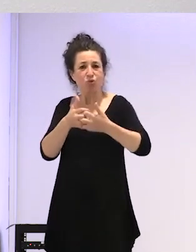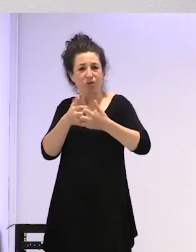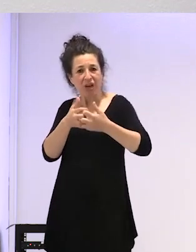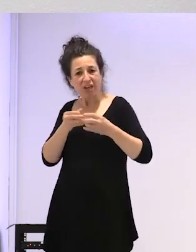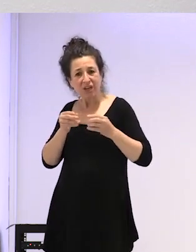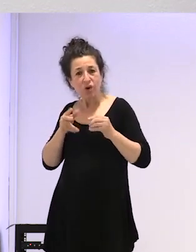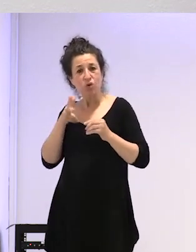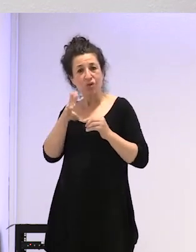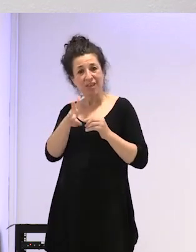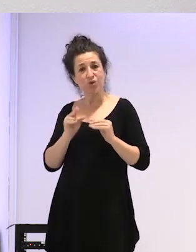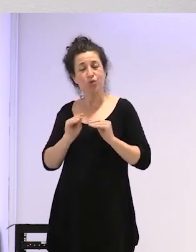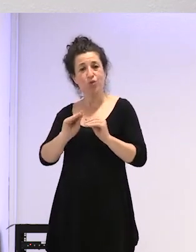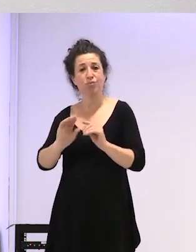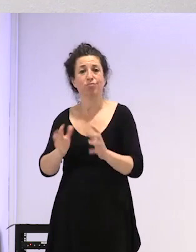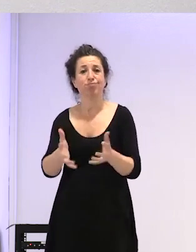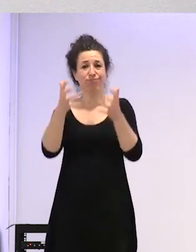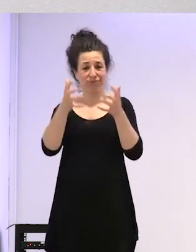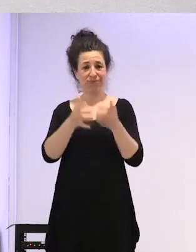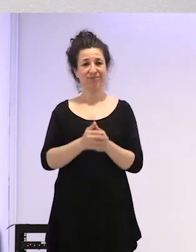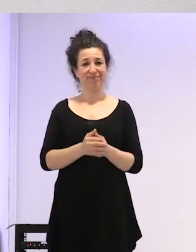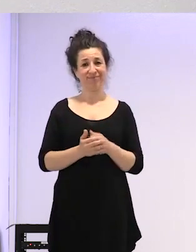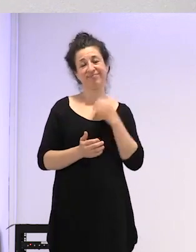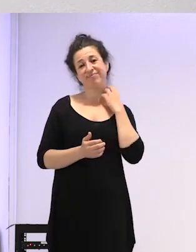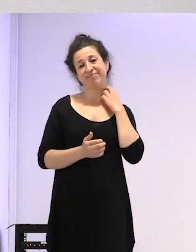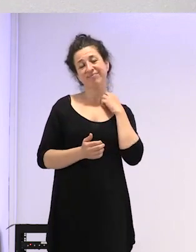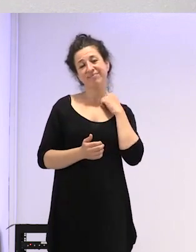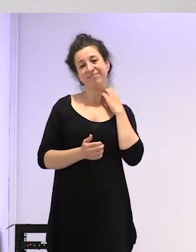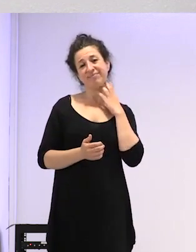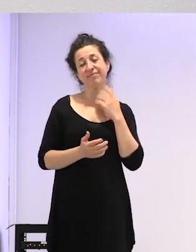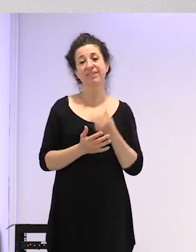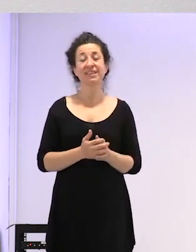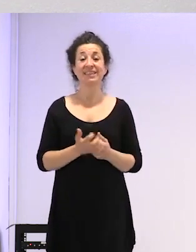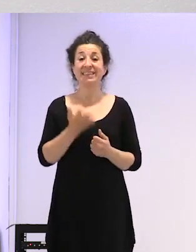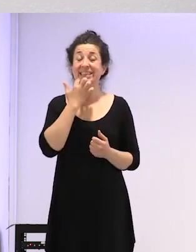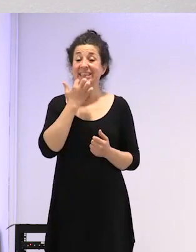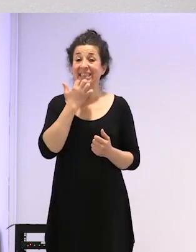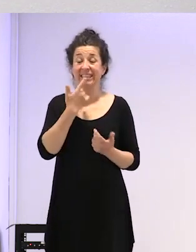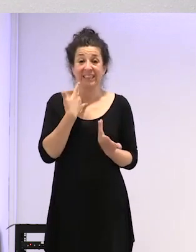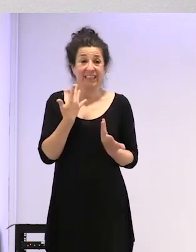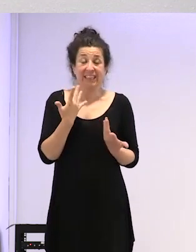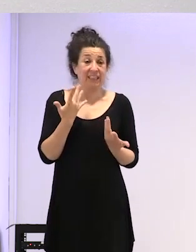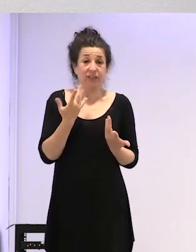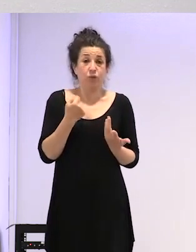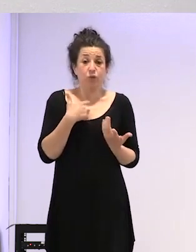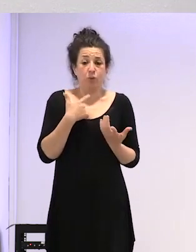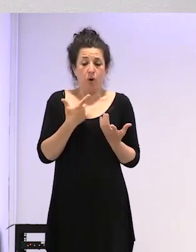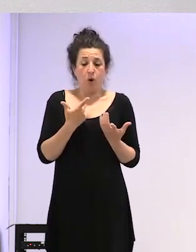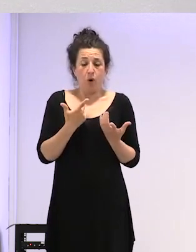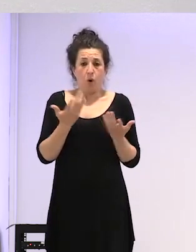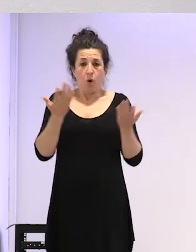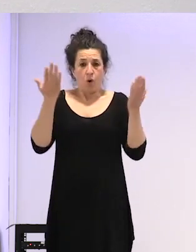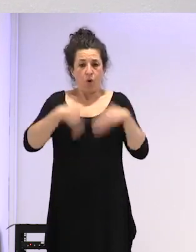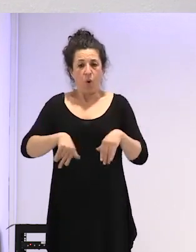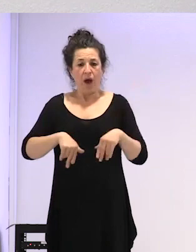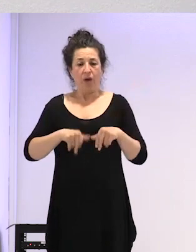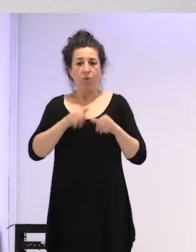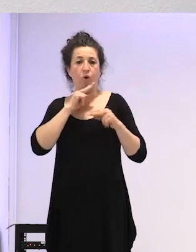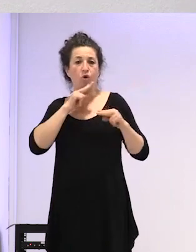si no te si no te montas algo como tribu y